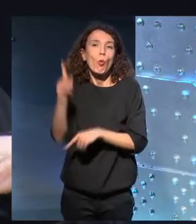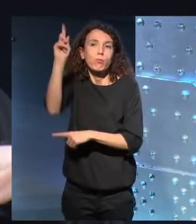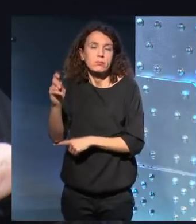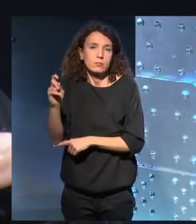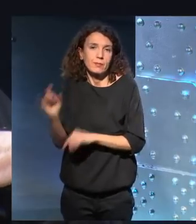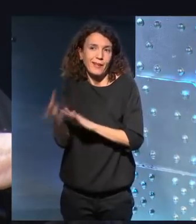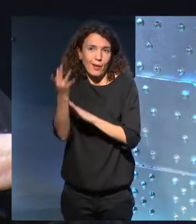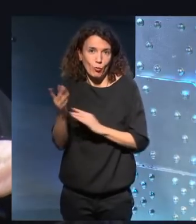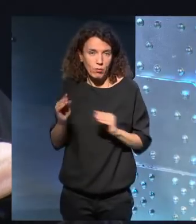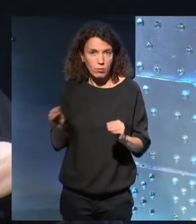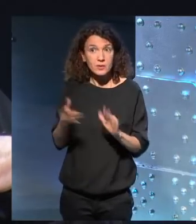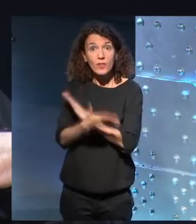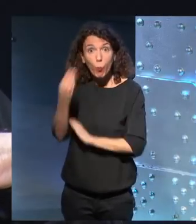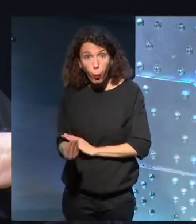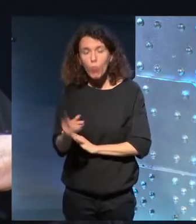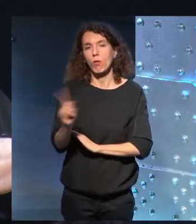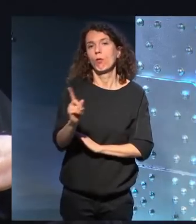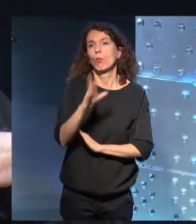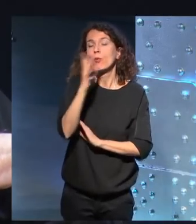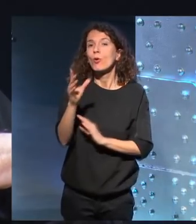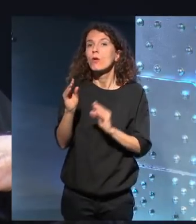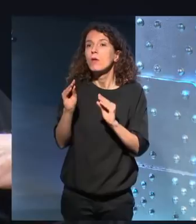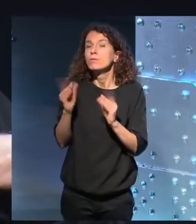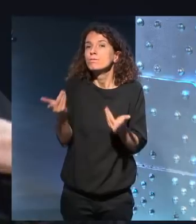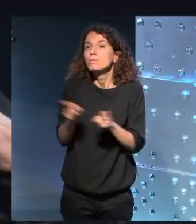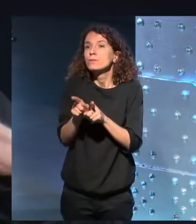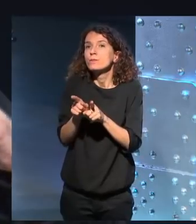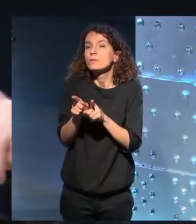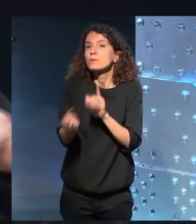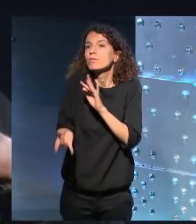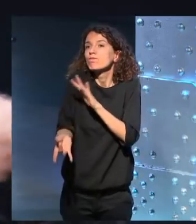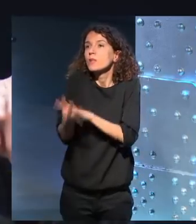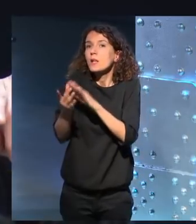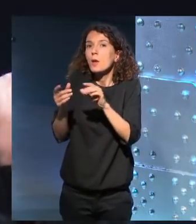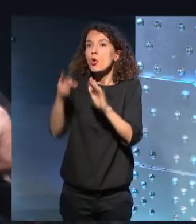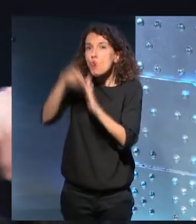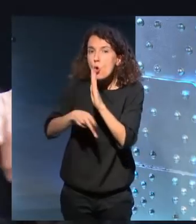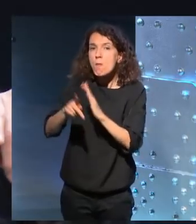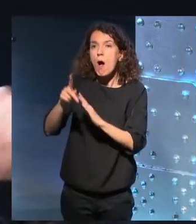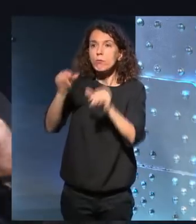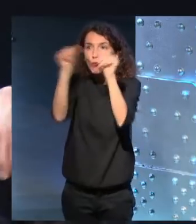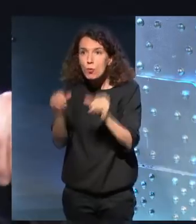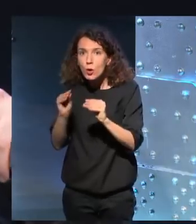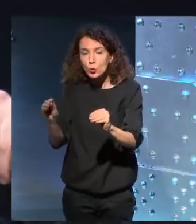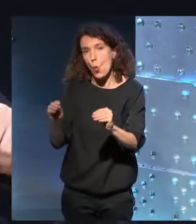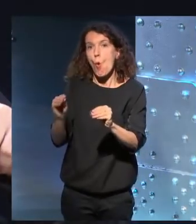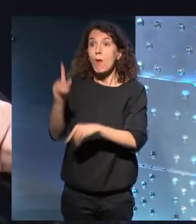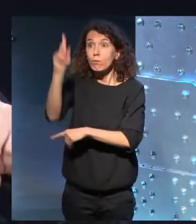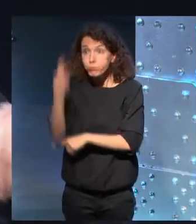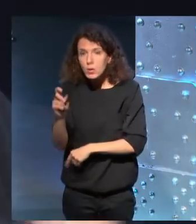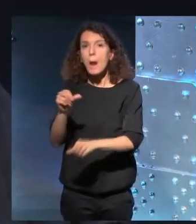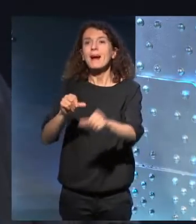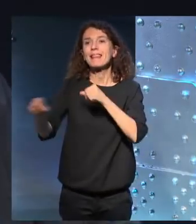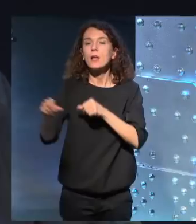no es por buenos, sino porque fueron los que establecieron la norma a partir de la cual se